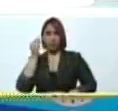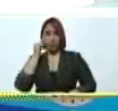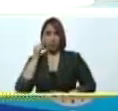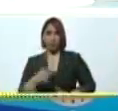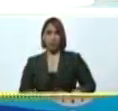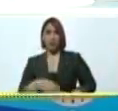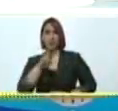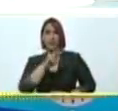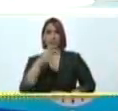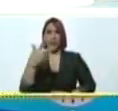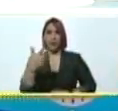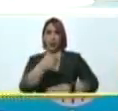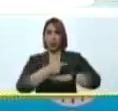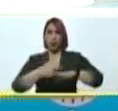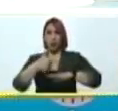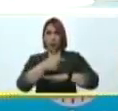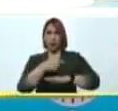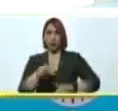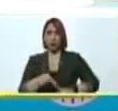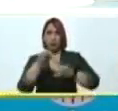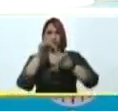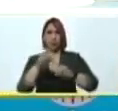23 gobernaciones se eligen,